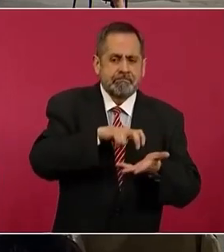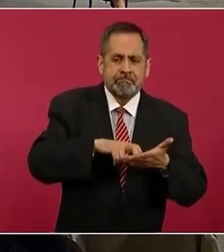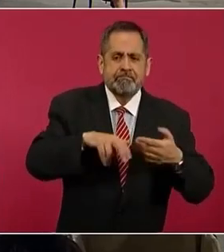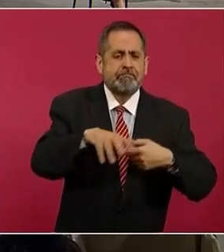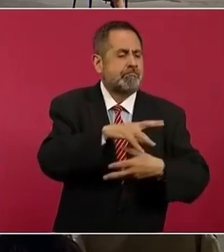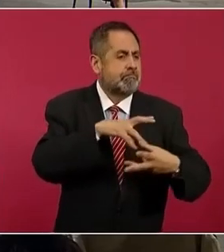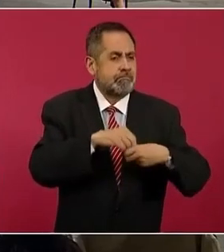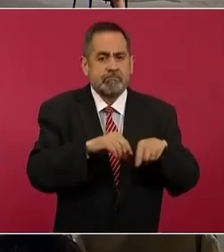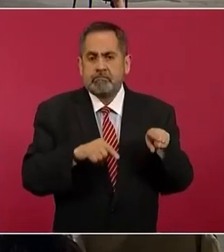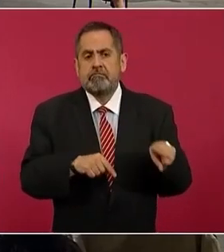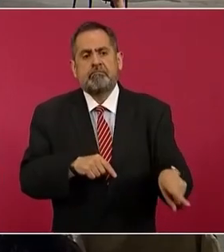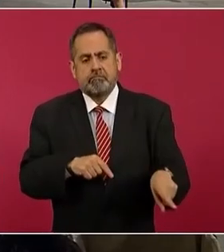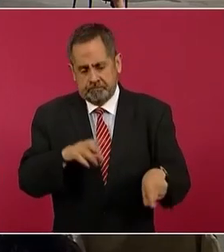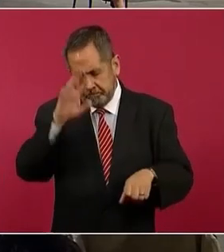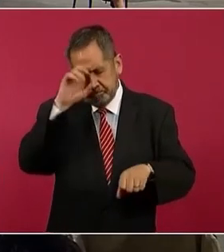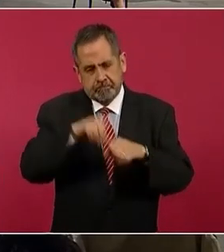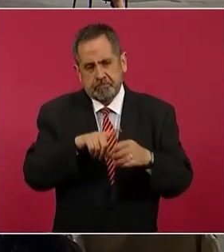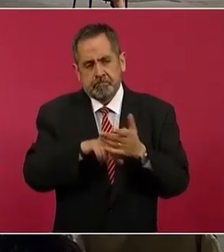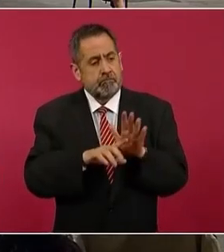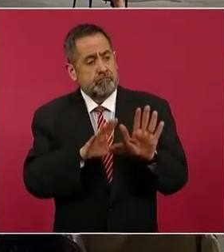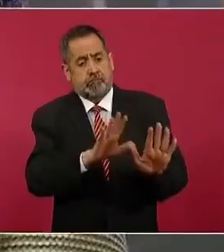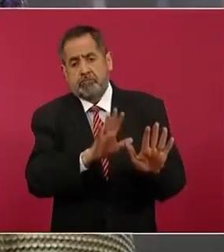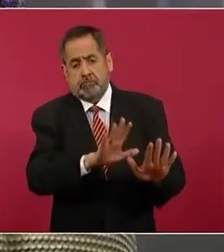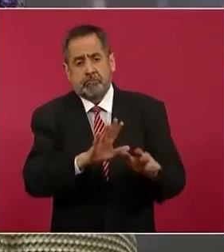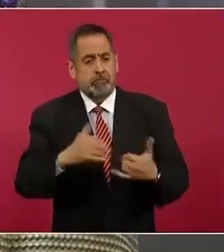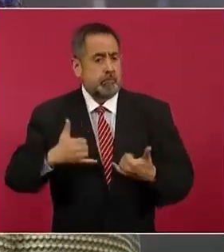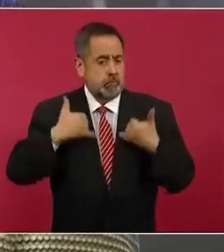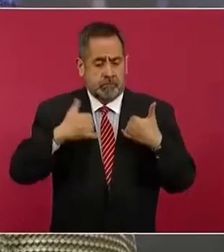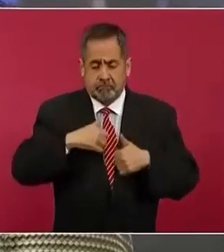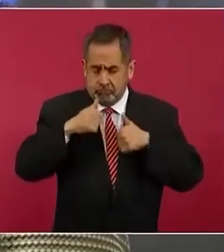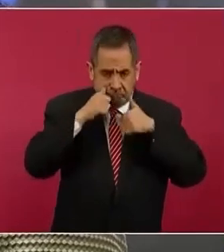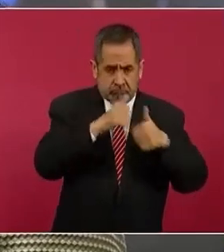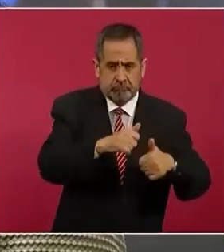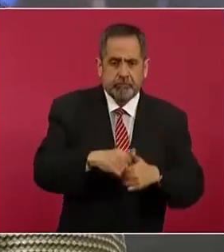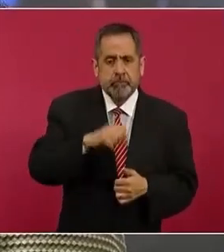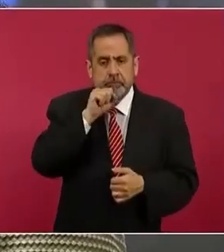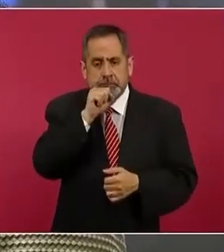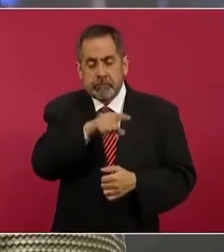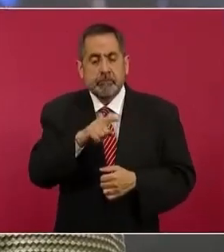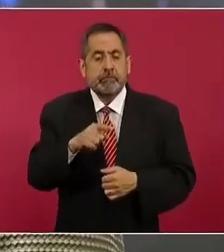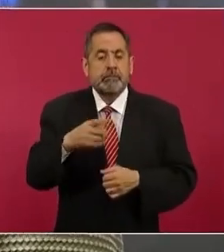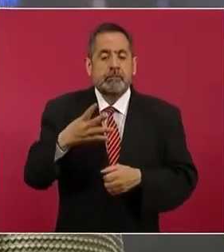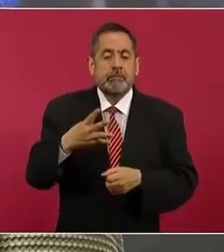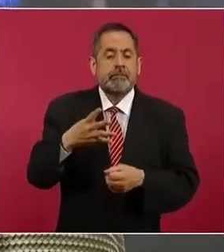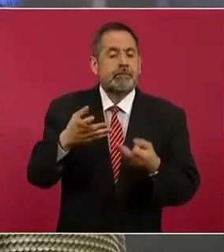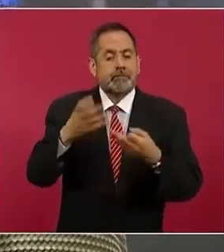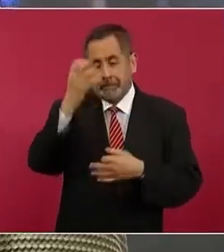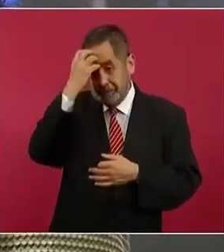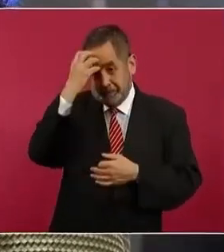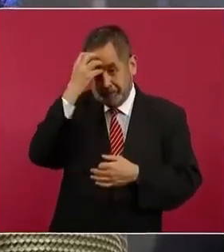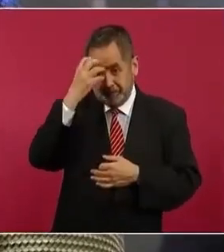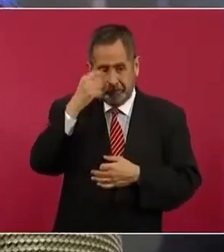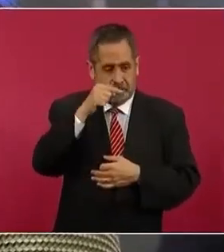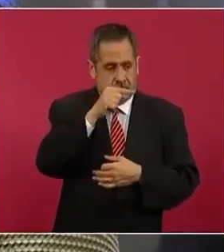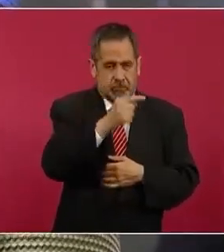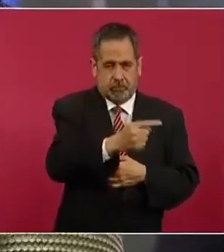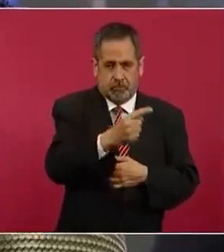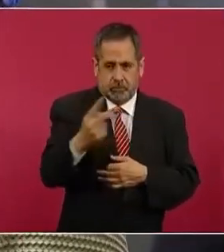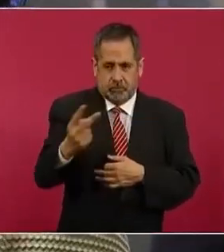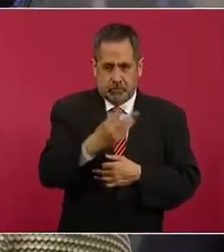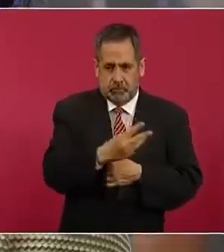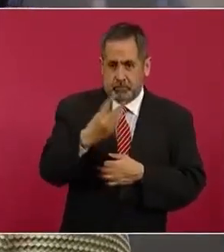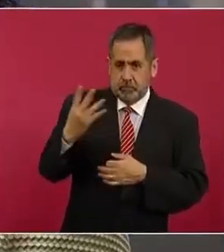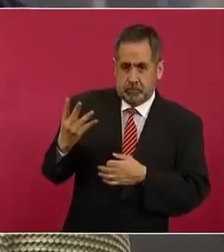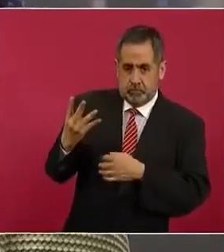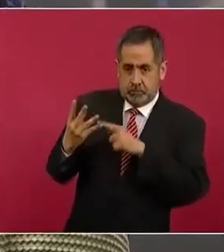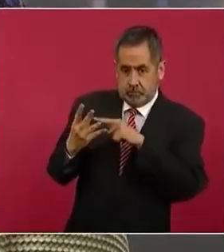vitalidad cultural que tienen los jóvenes. Y no se diga la cuarta sección de Chapultepec, a través de la